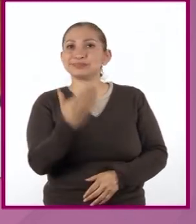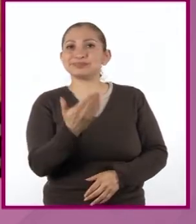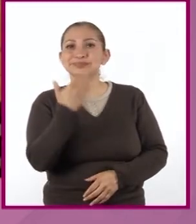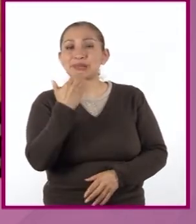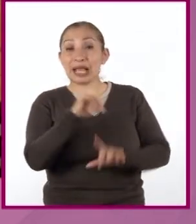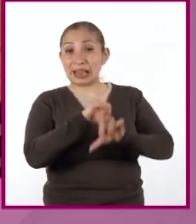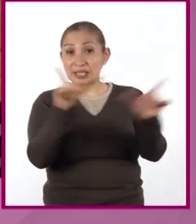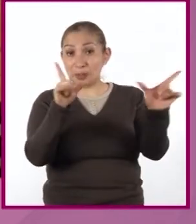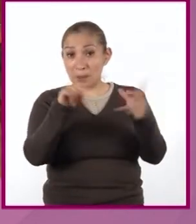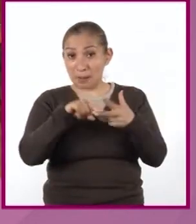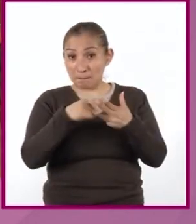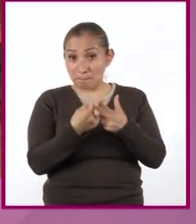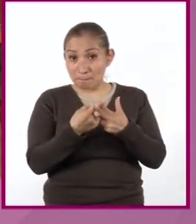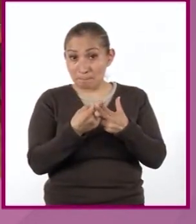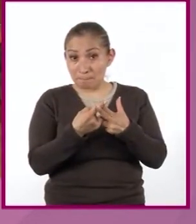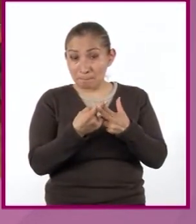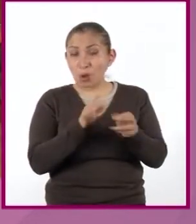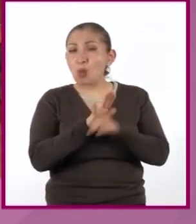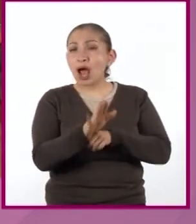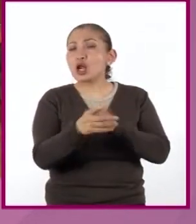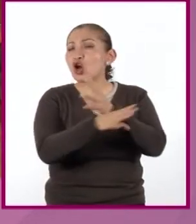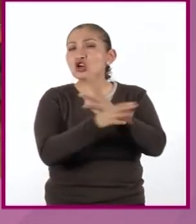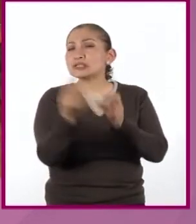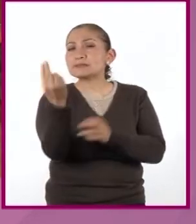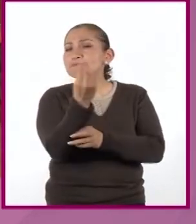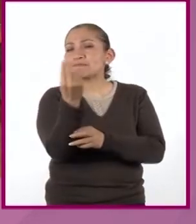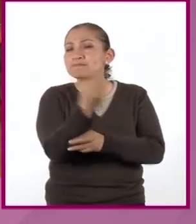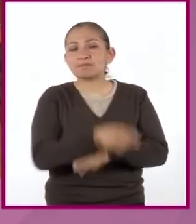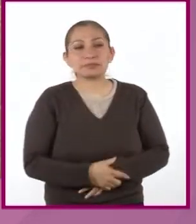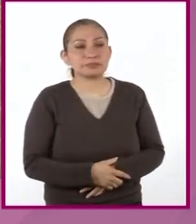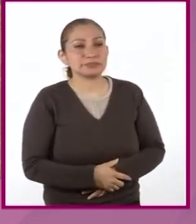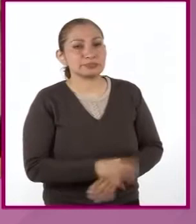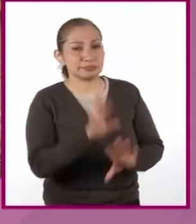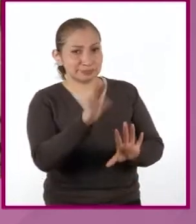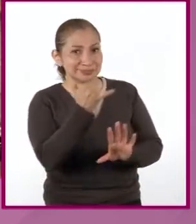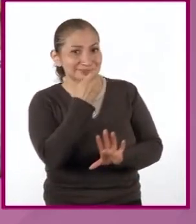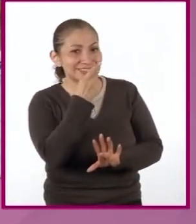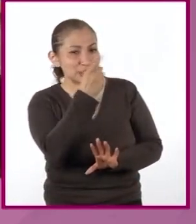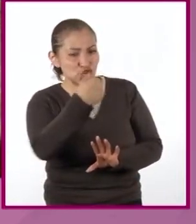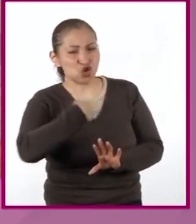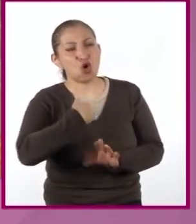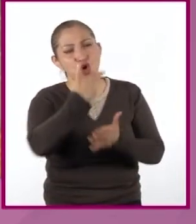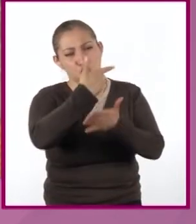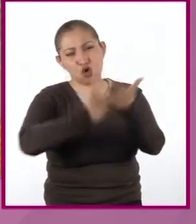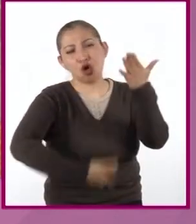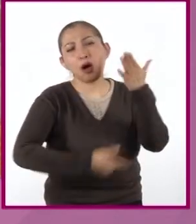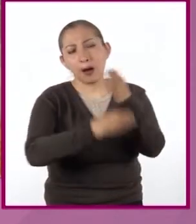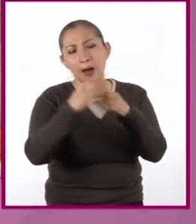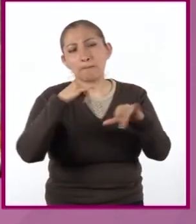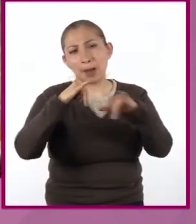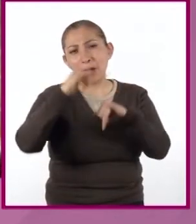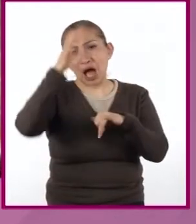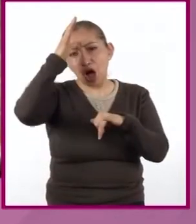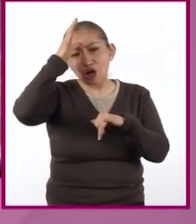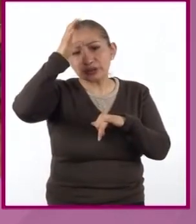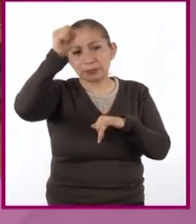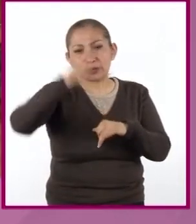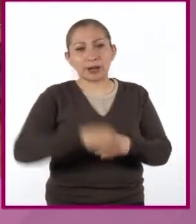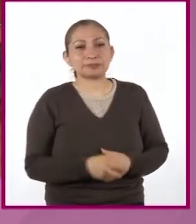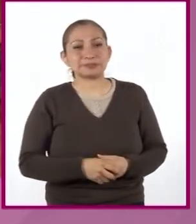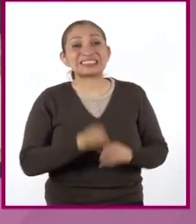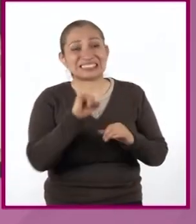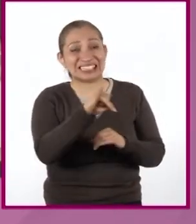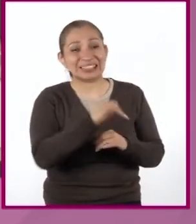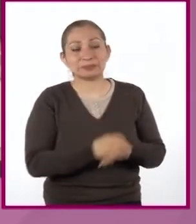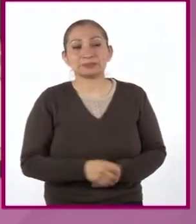¿Estamos listos para empezar? ¿Cuáles son los ingredientes? Sí, déjame decir a mí los ingredientes de los mapas conceptuales. ¿Sí?